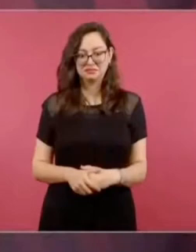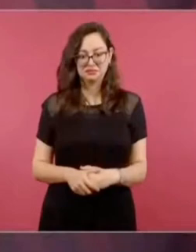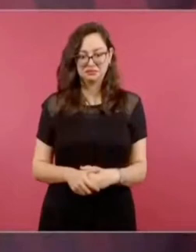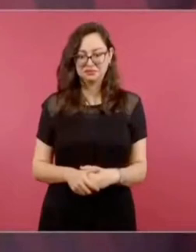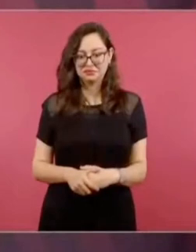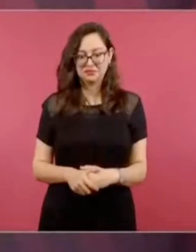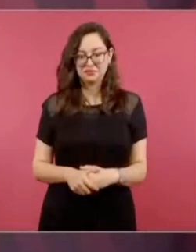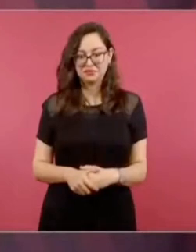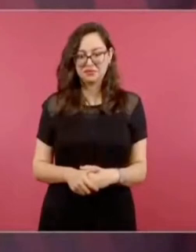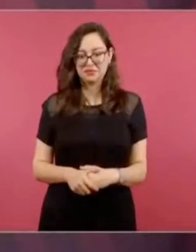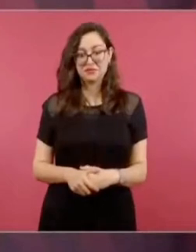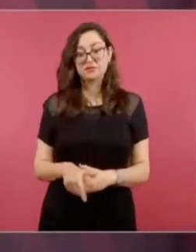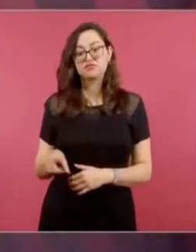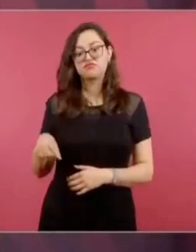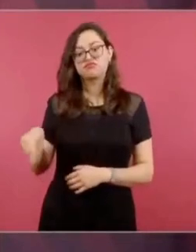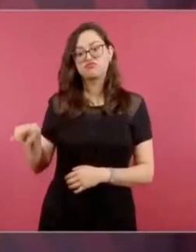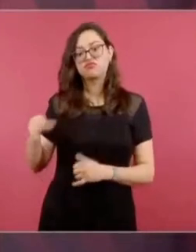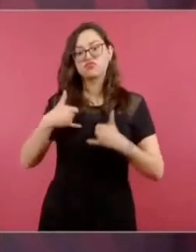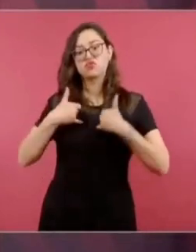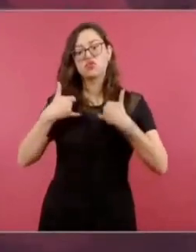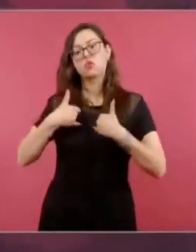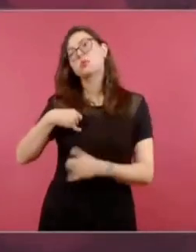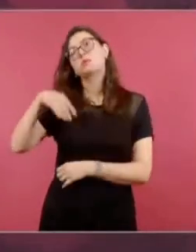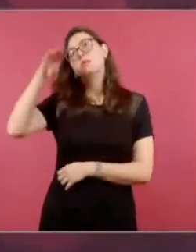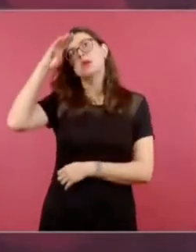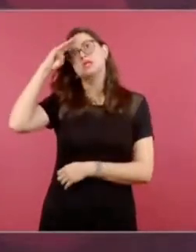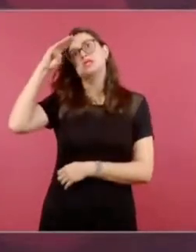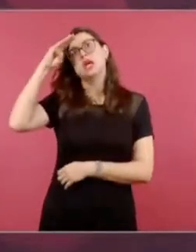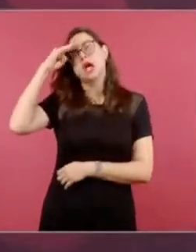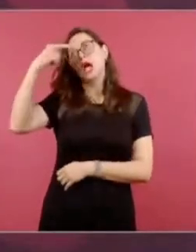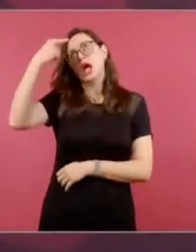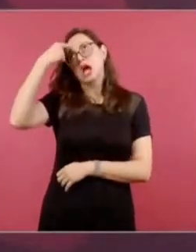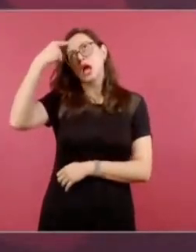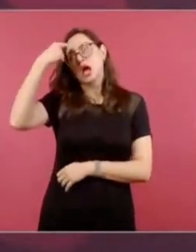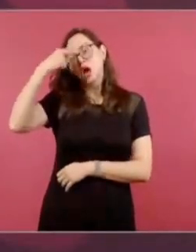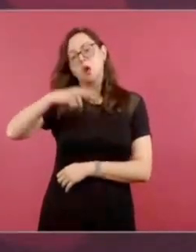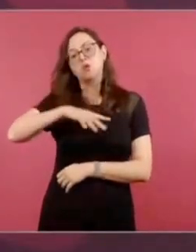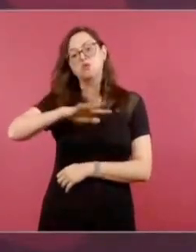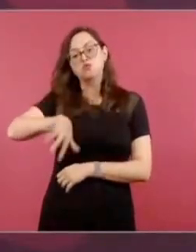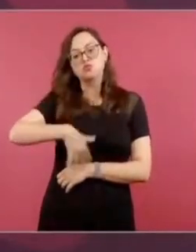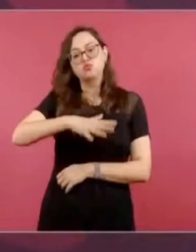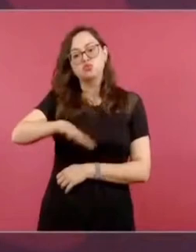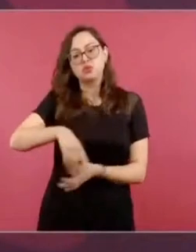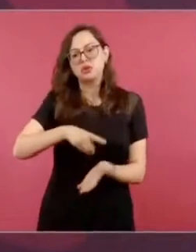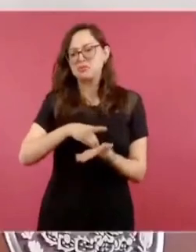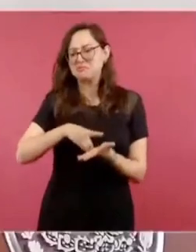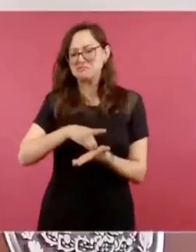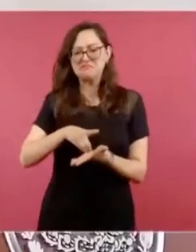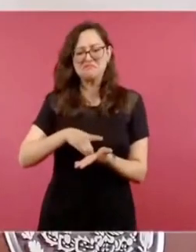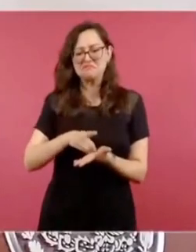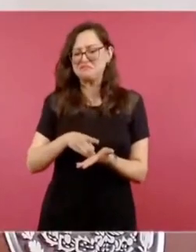Ni están pensando los jóvenes en eso, ni las familias ni nada.